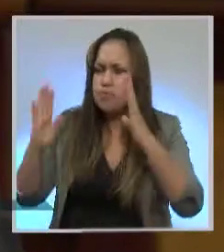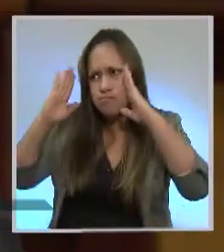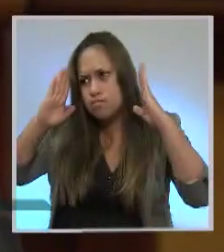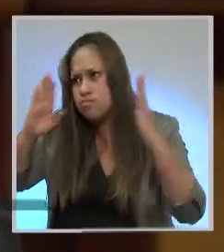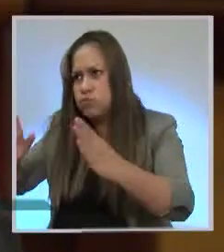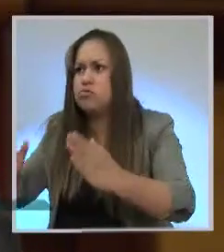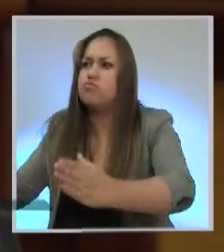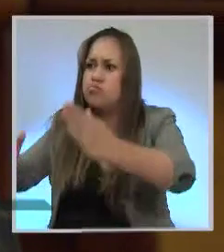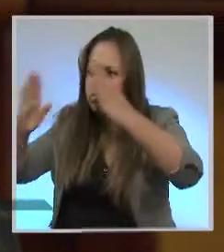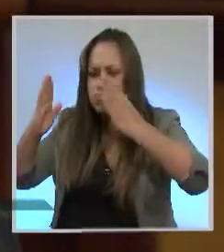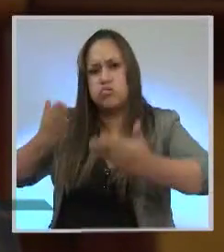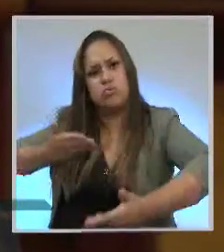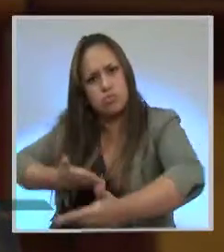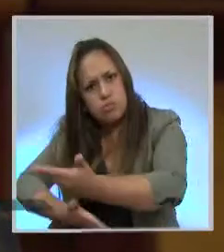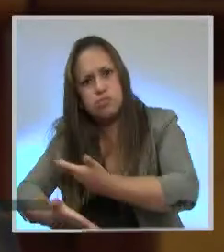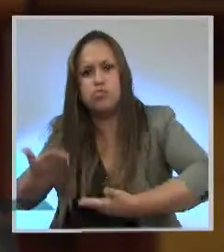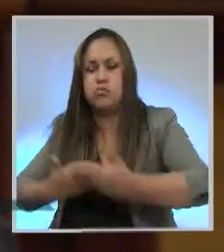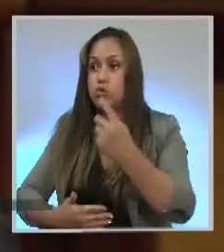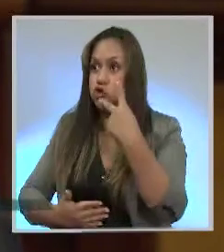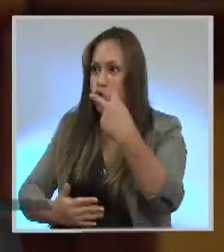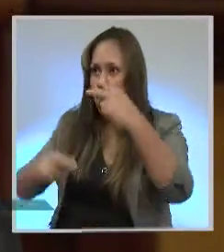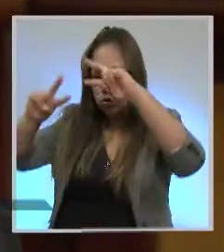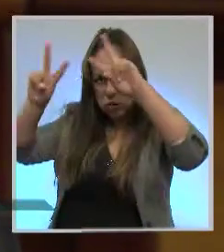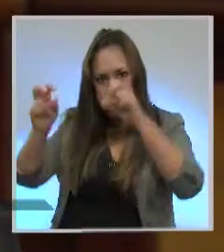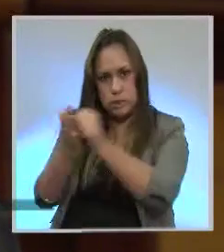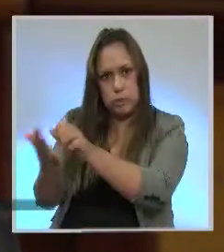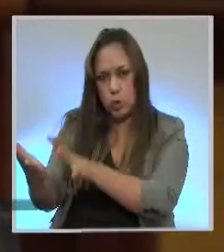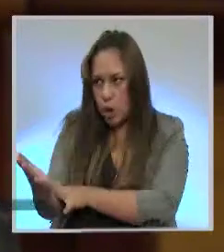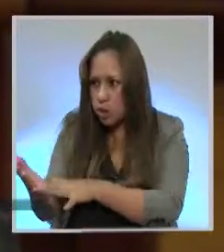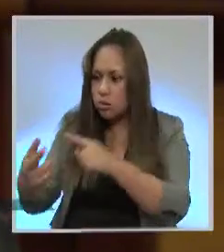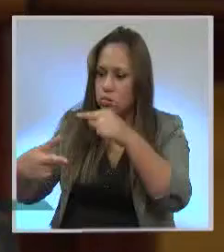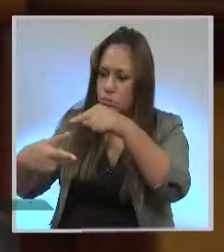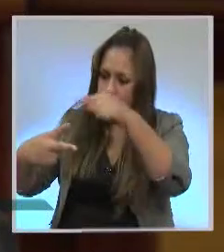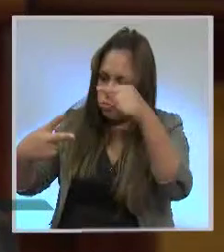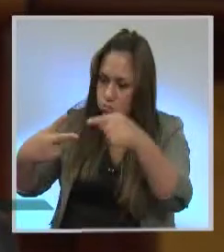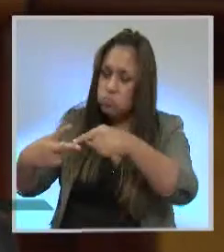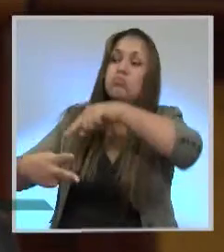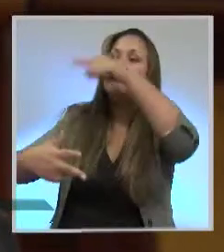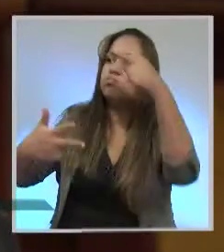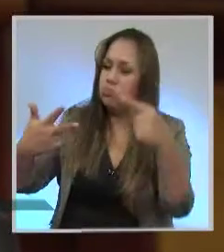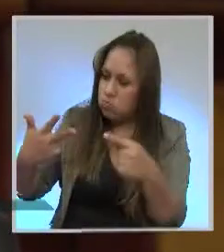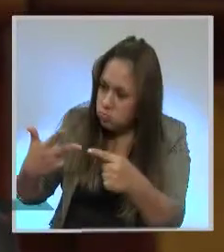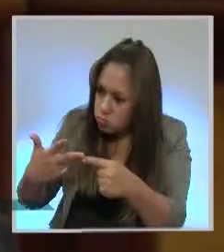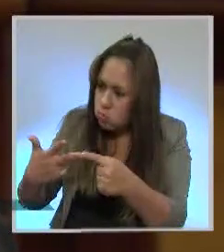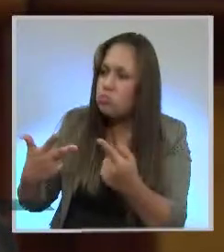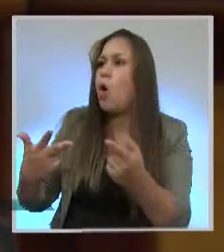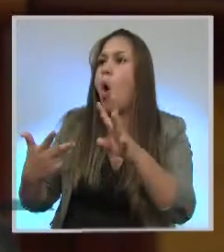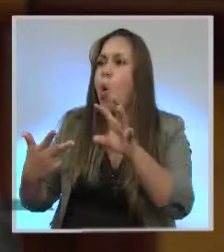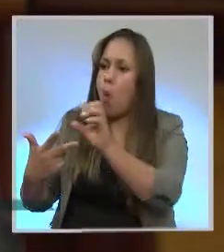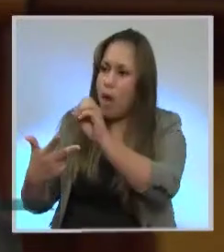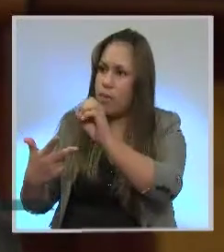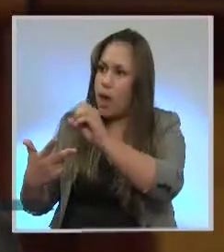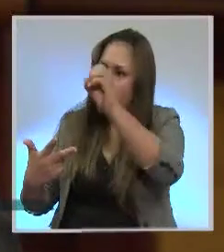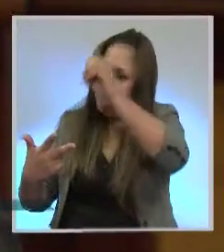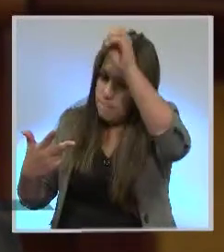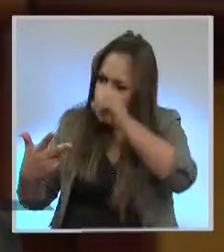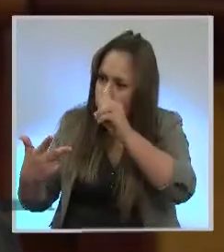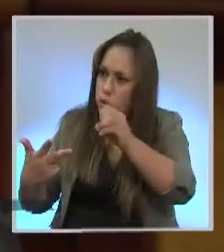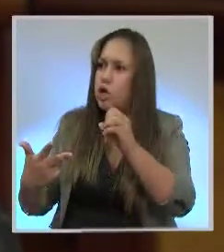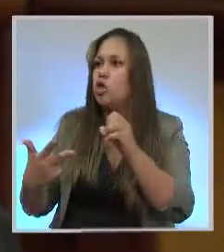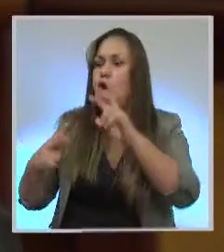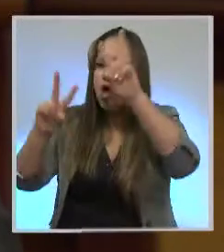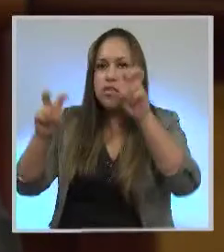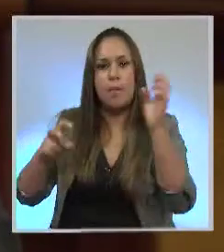dialoguemos sobre estos dos temas de herencias y plusvalía, también dialoguemos sobre esos temas trascendentales, por ejemplo, el 40% que se quitó a las